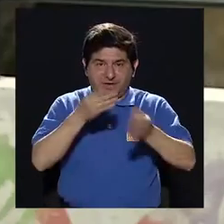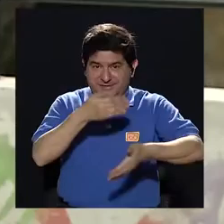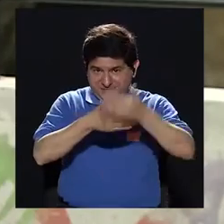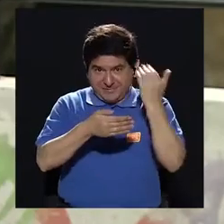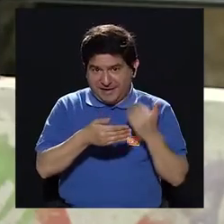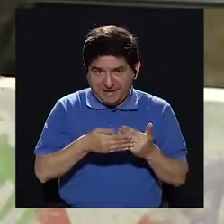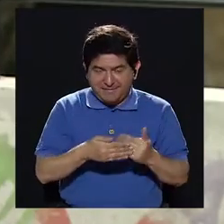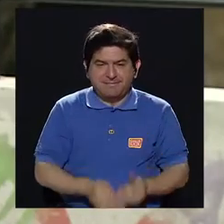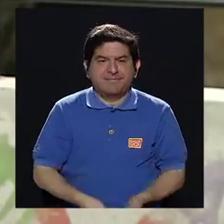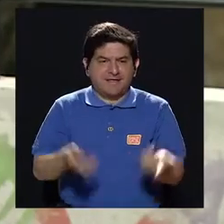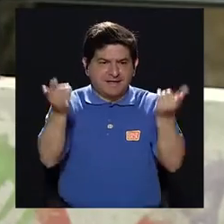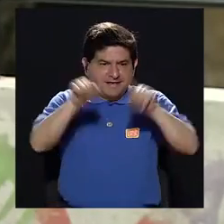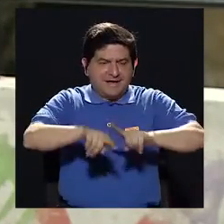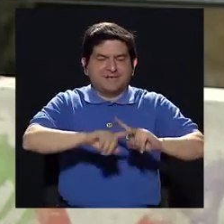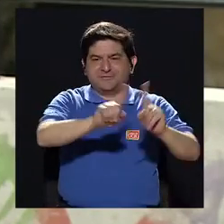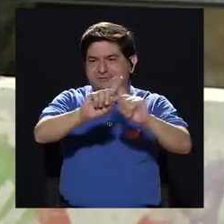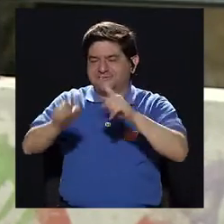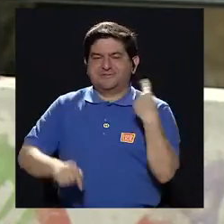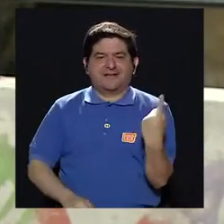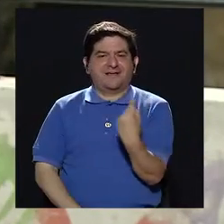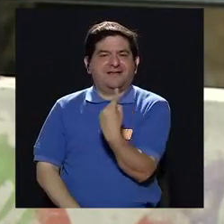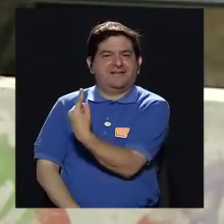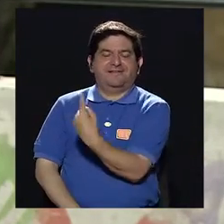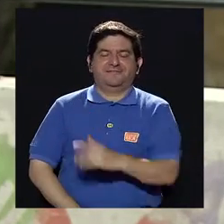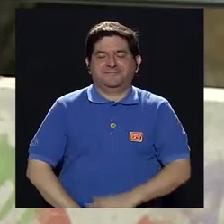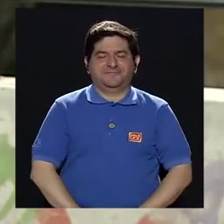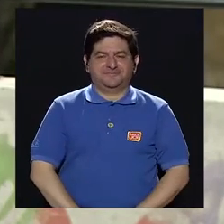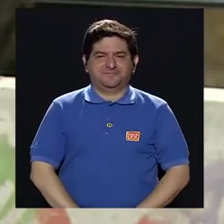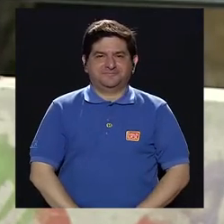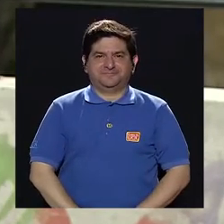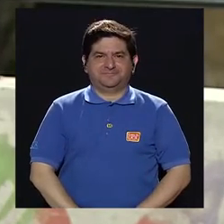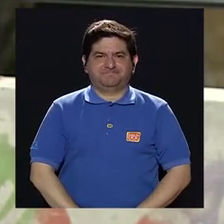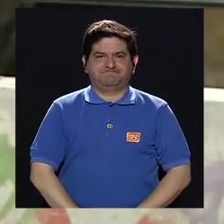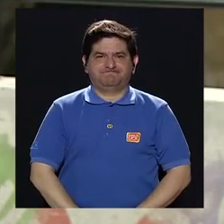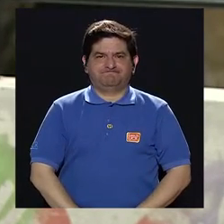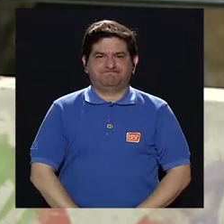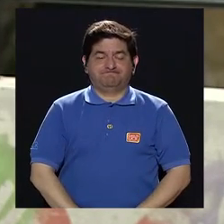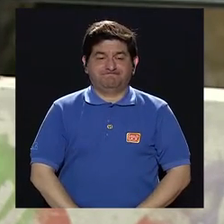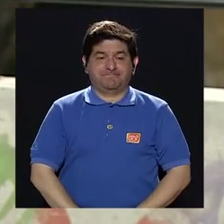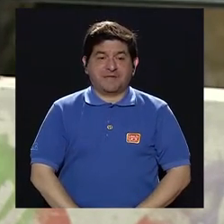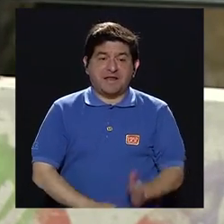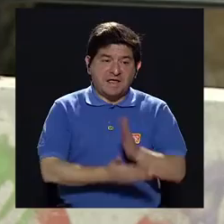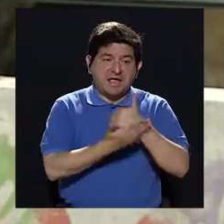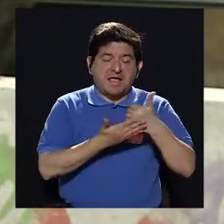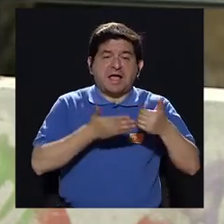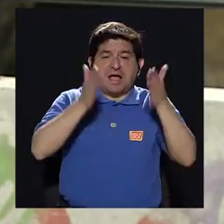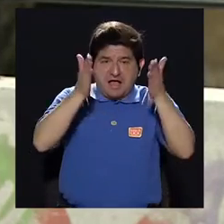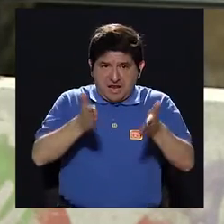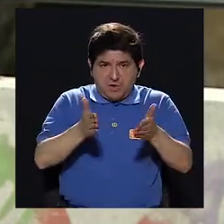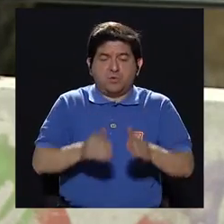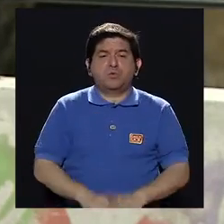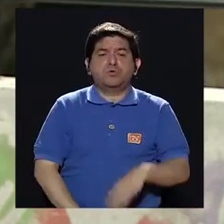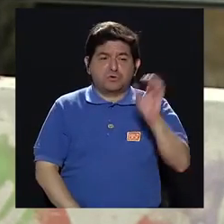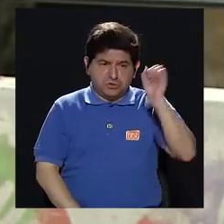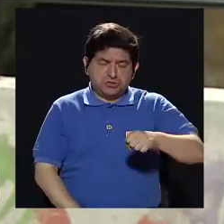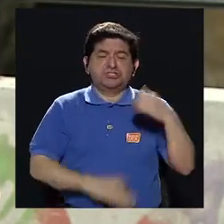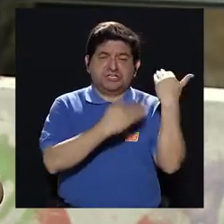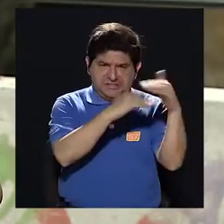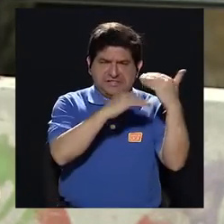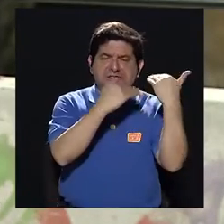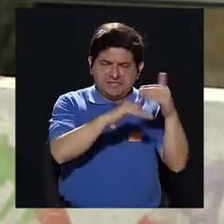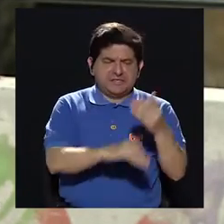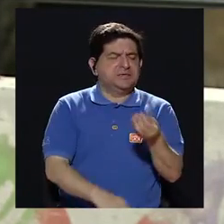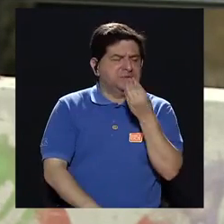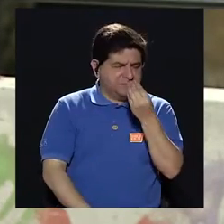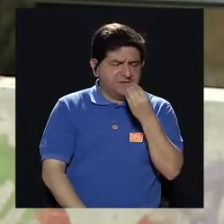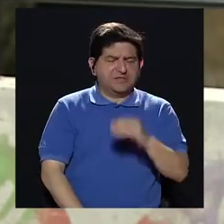como le contaba, ¿verdad? Los casos son diferentes en cada persona. Entonces, hay, habemos algunos que sí tenemos muchas más